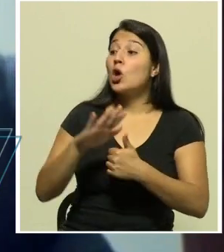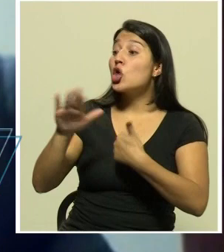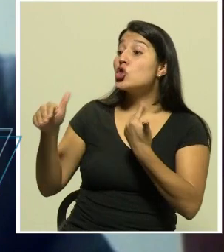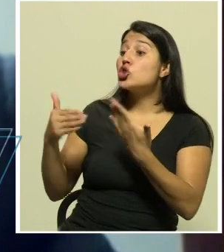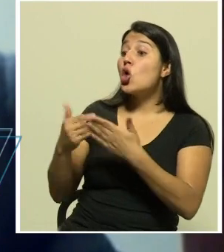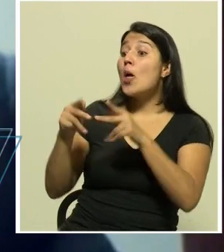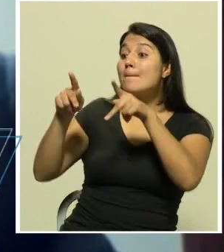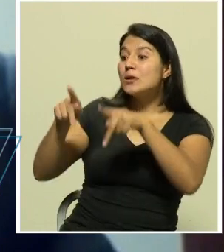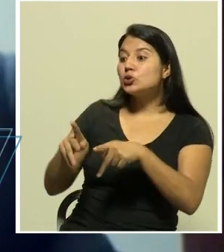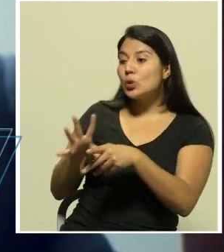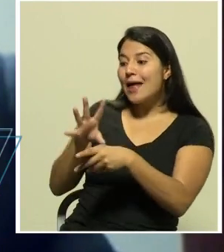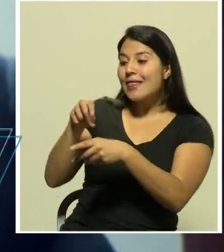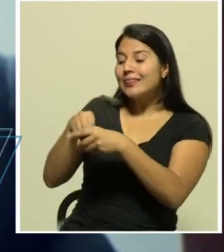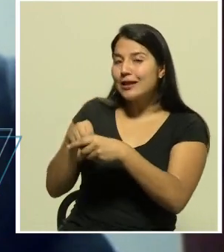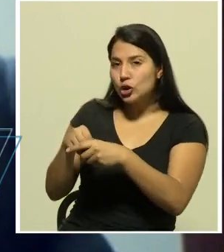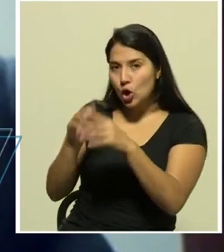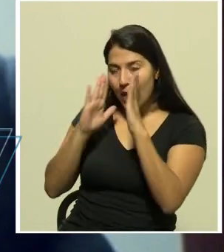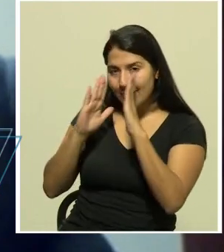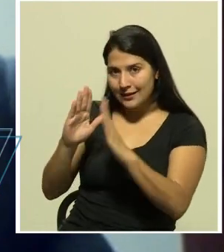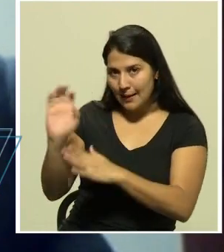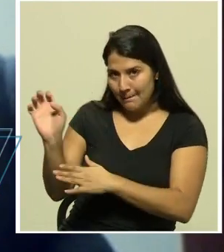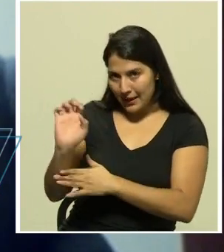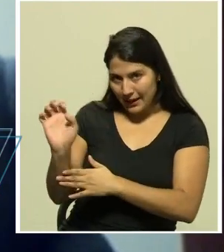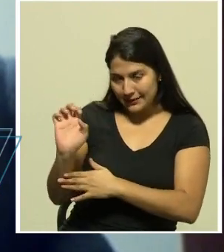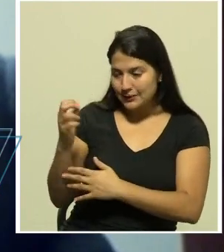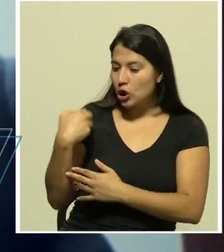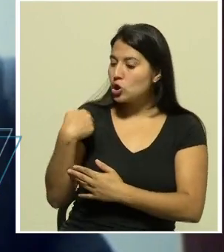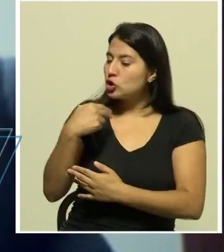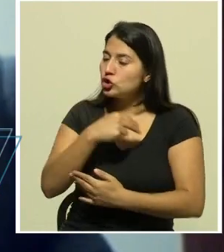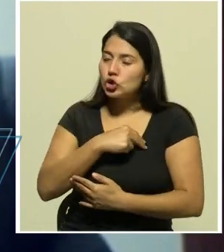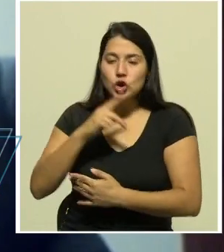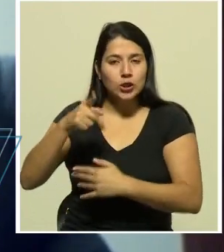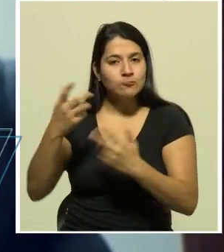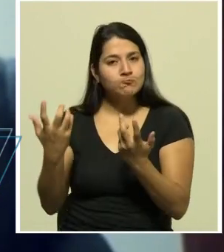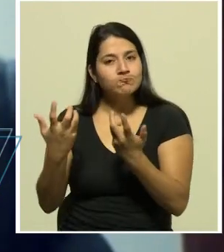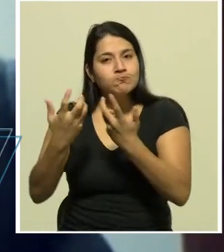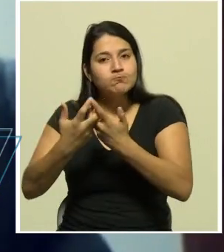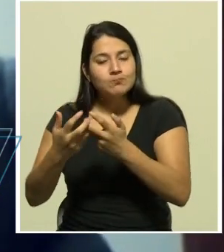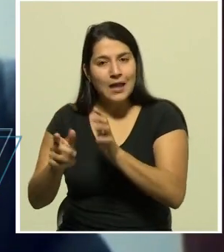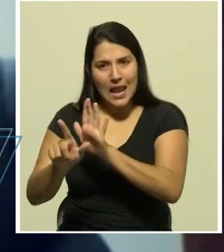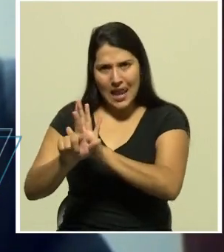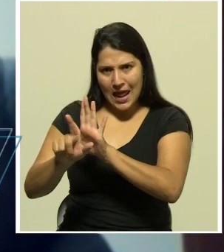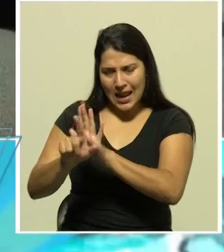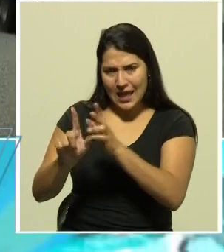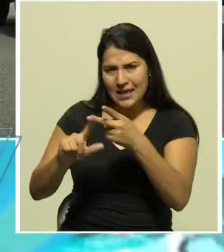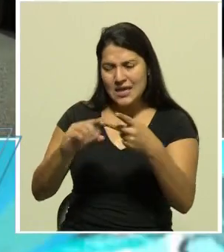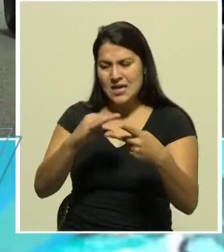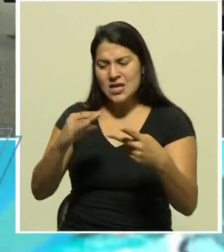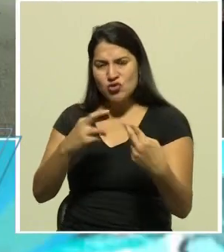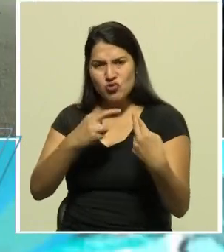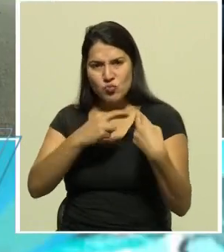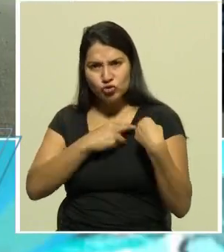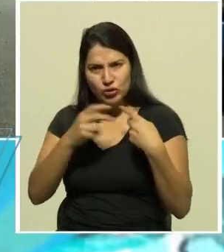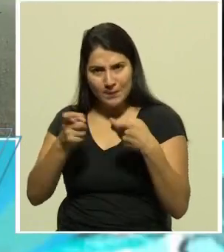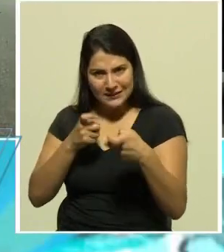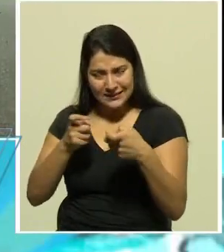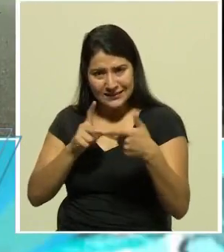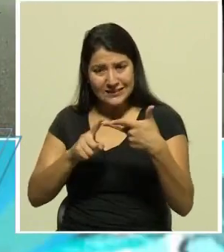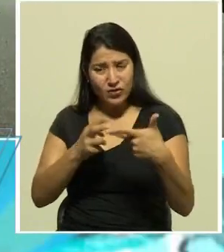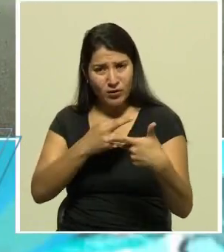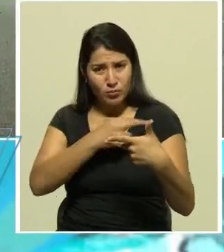emergencia estamos sometidos al control de las reglas de legalidad y de la responsabilidad administrativa la responsabilidad civil